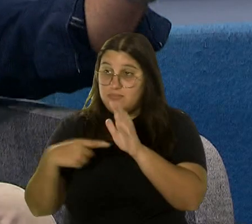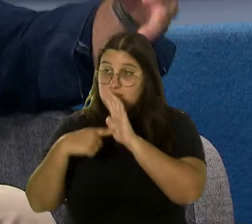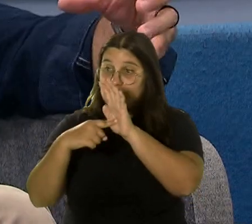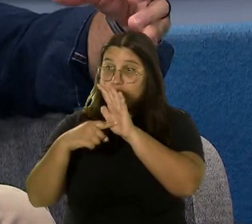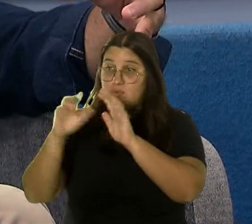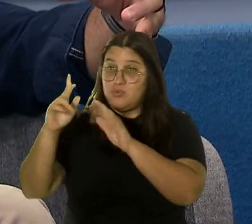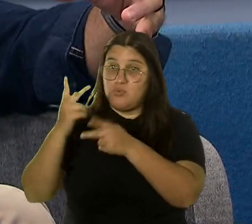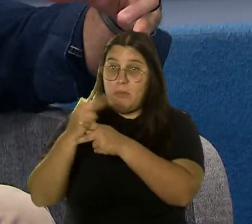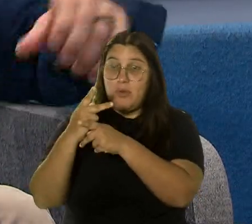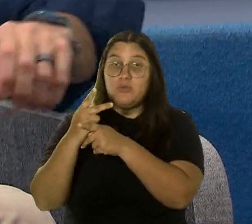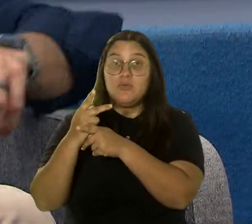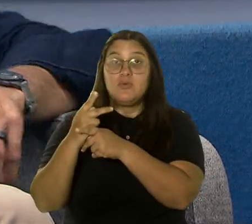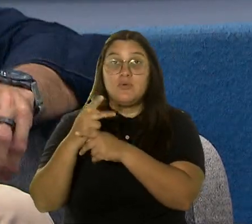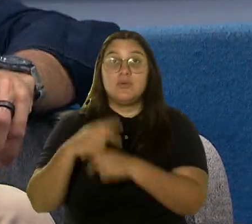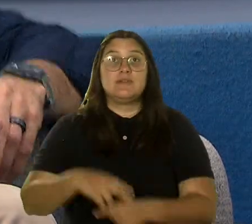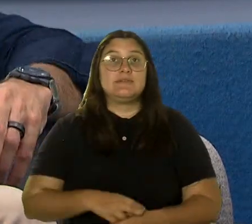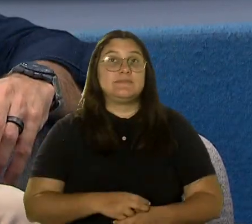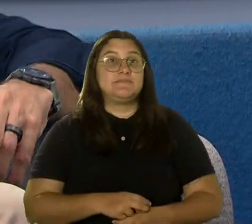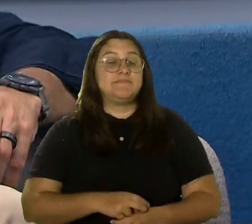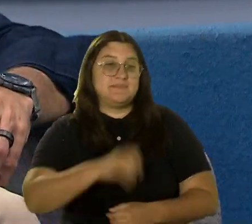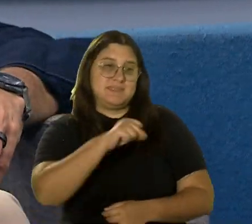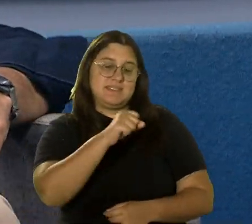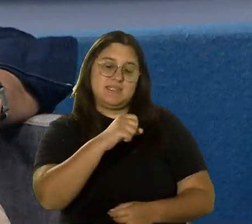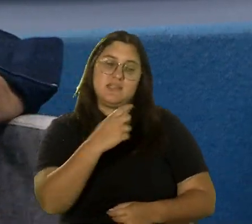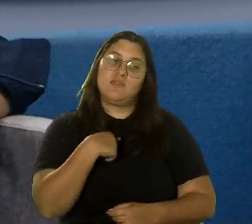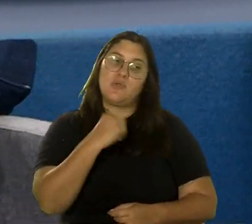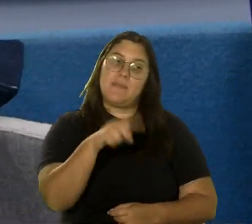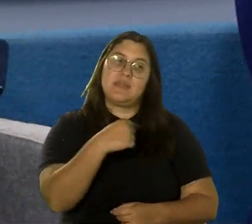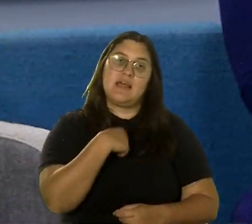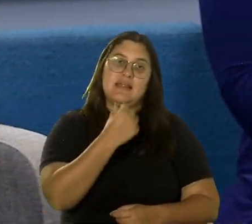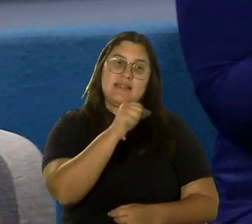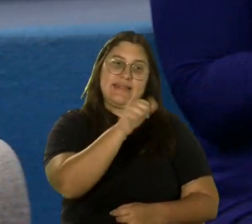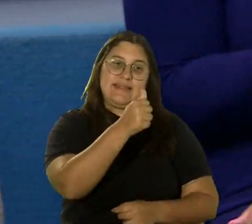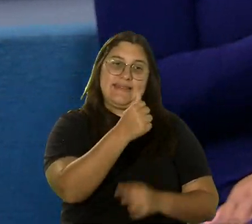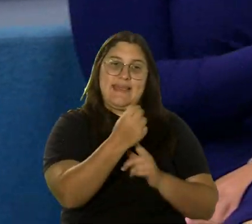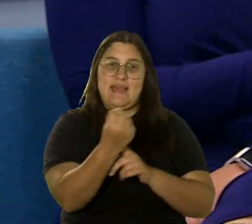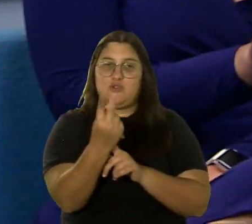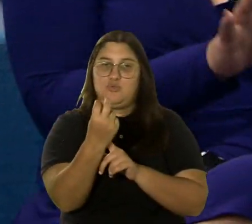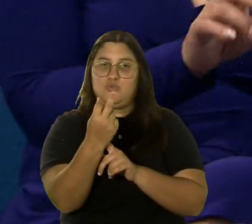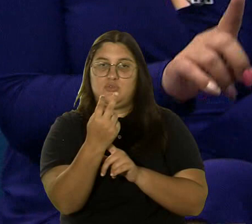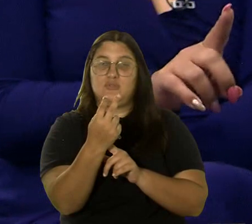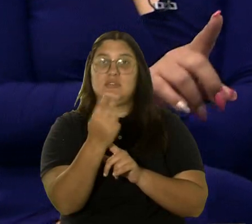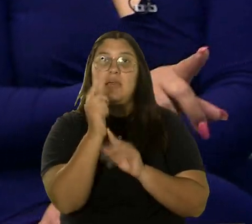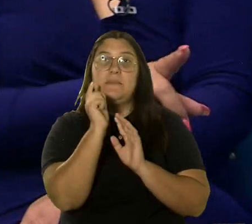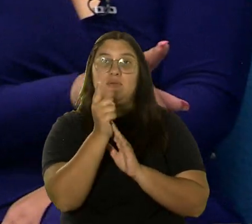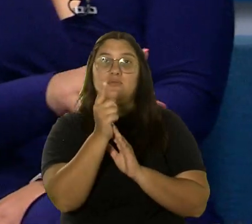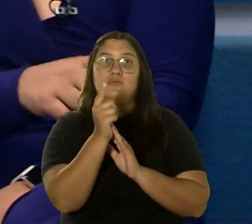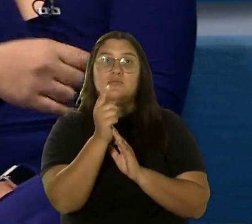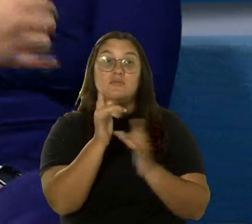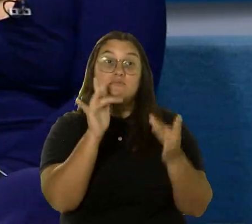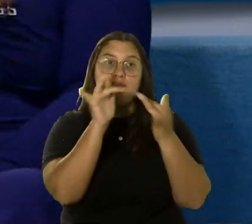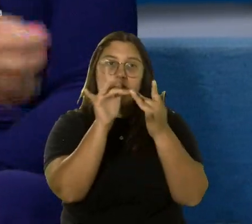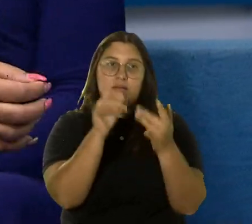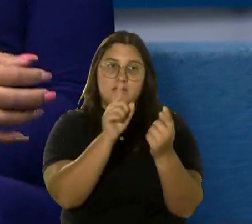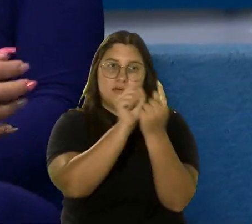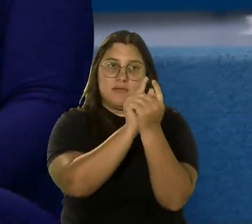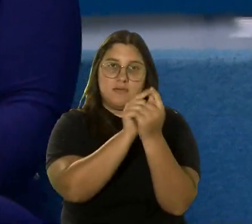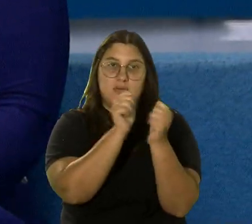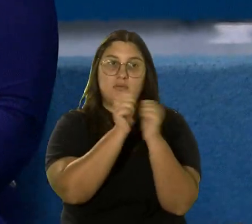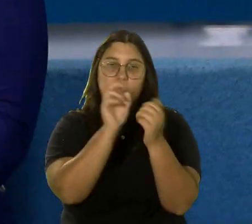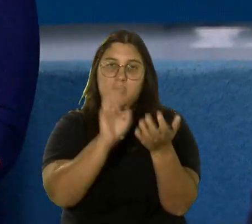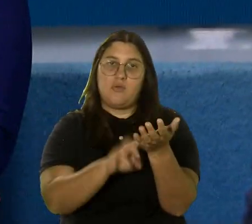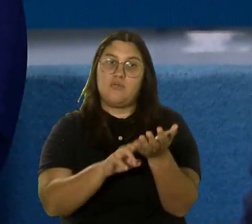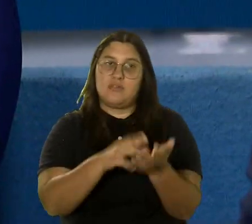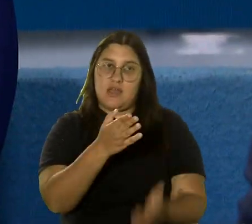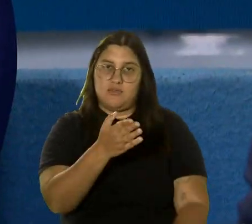al comprador. Eso sí, solamente tienes de 10 a 12 minutos para poder tener ese contacto directo con el contracting officer,